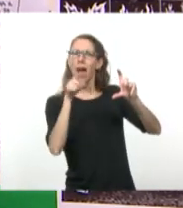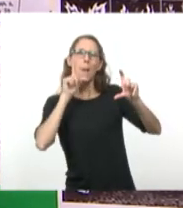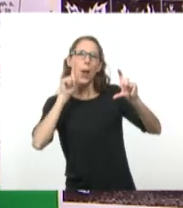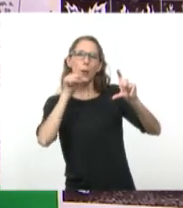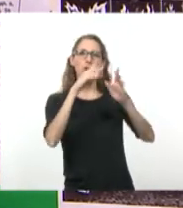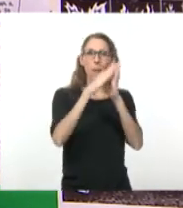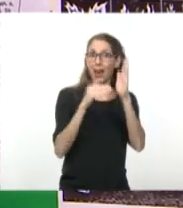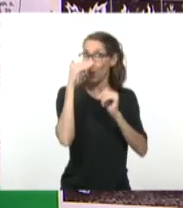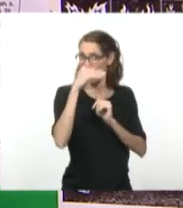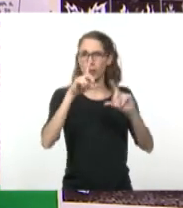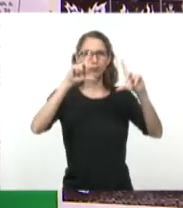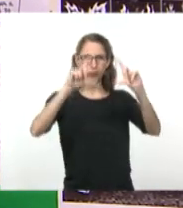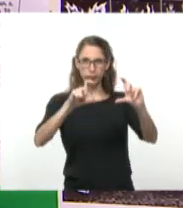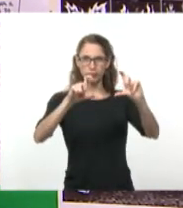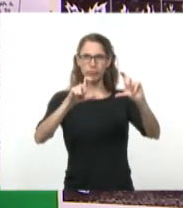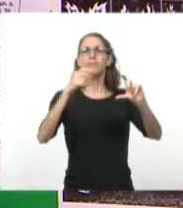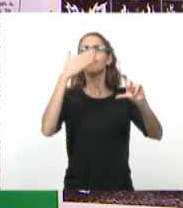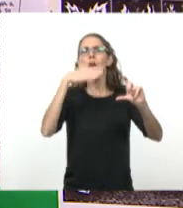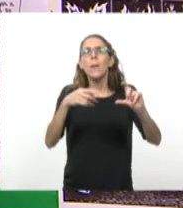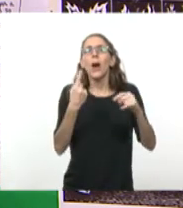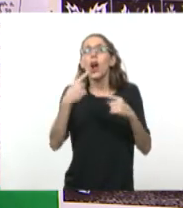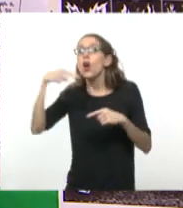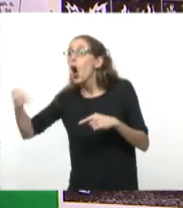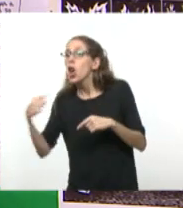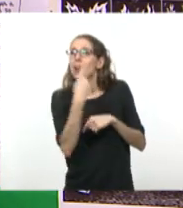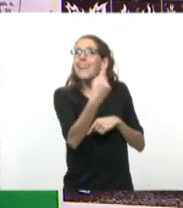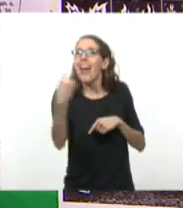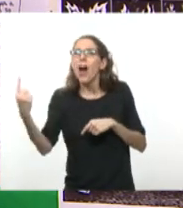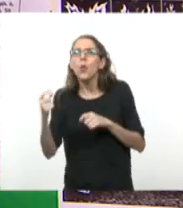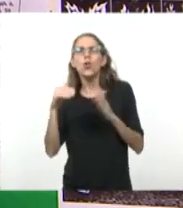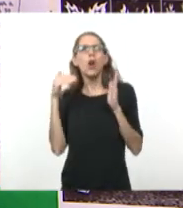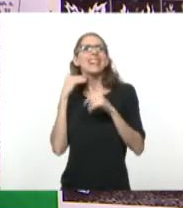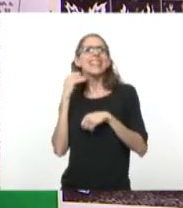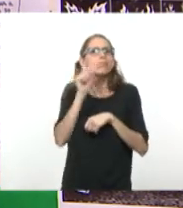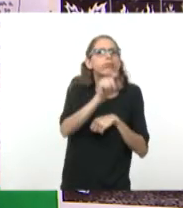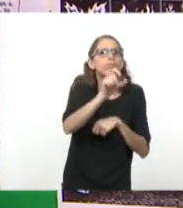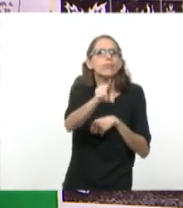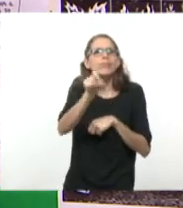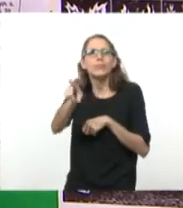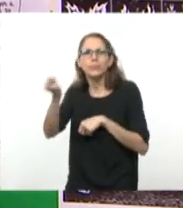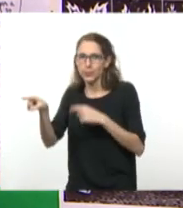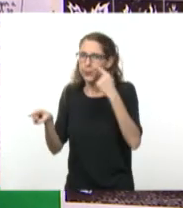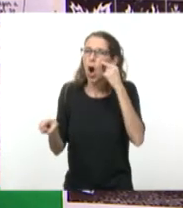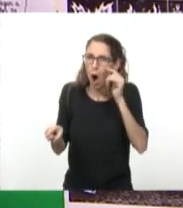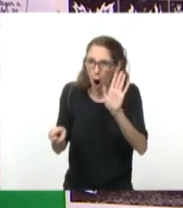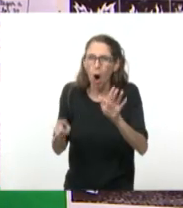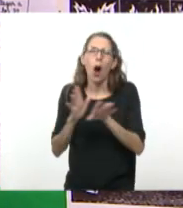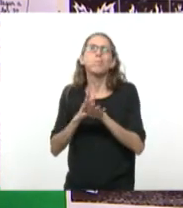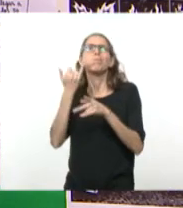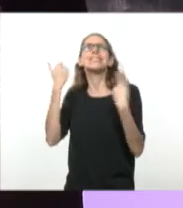color que yo tengo puesto le podríamos corresponder un gris? Un tipo de gris, claro. No es que haya un gris para cada color,